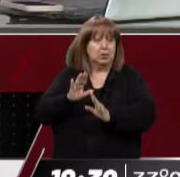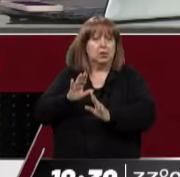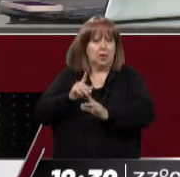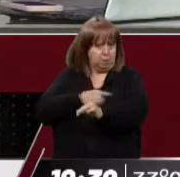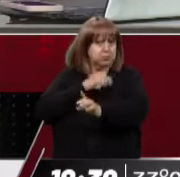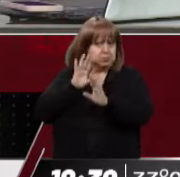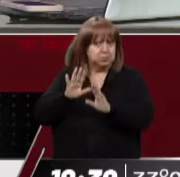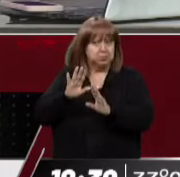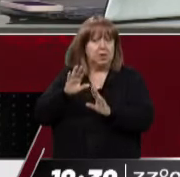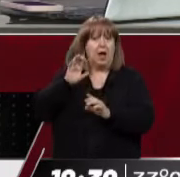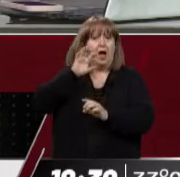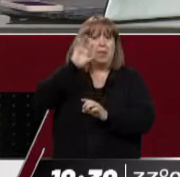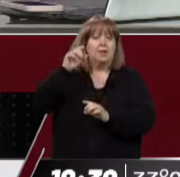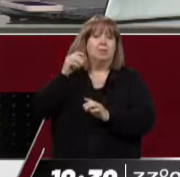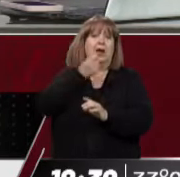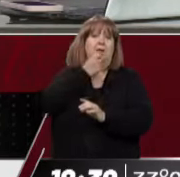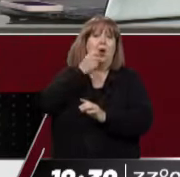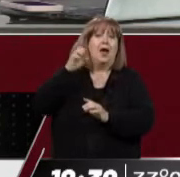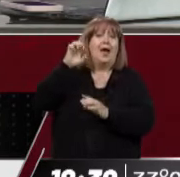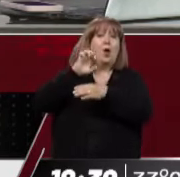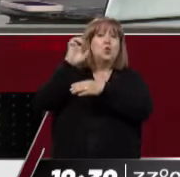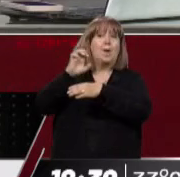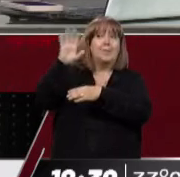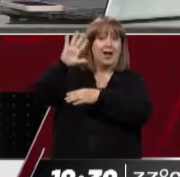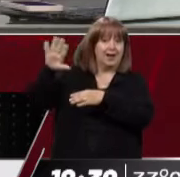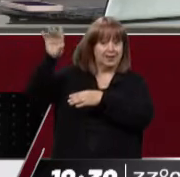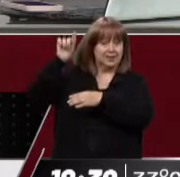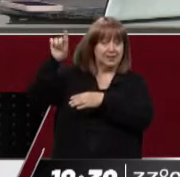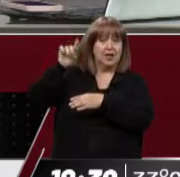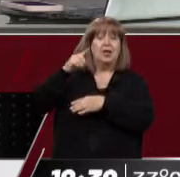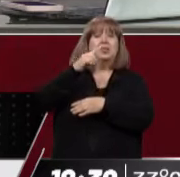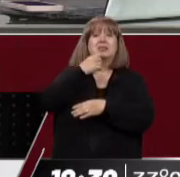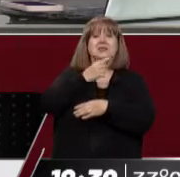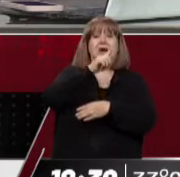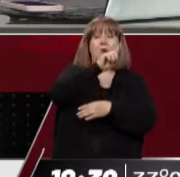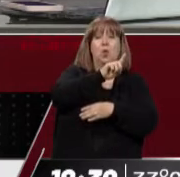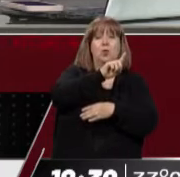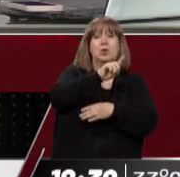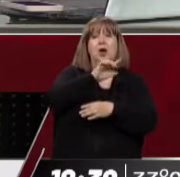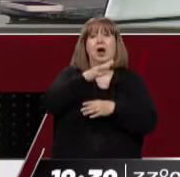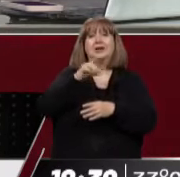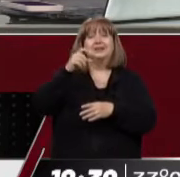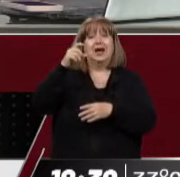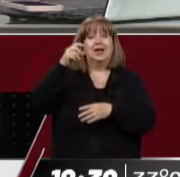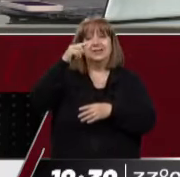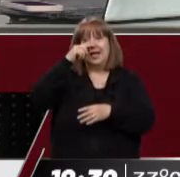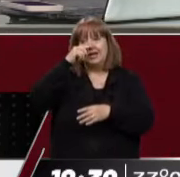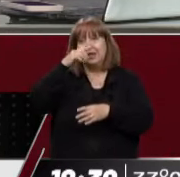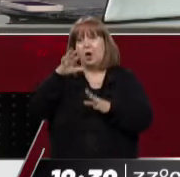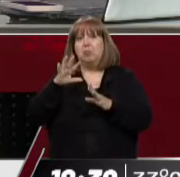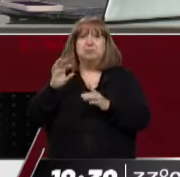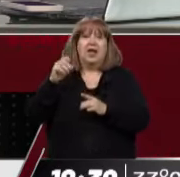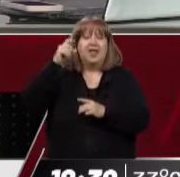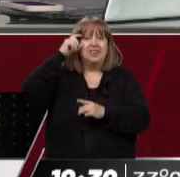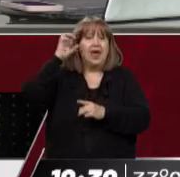estadística seria, por ejemplo en Europa, se dice que entre el 1 y el 7 y a veces al 10% de